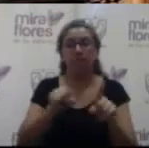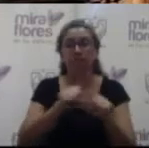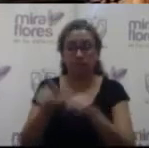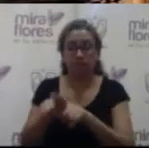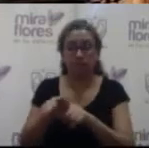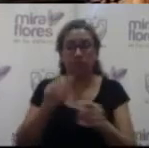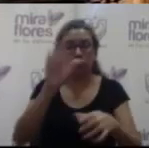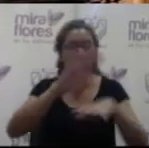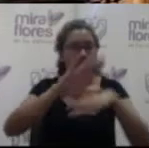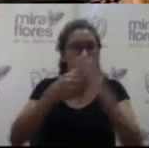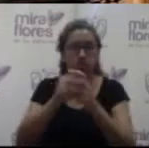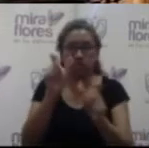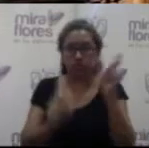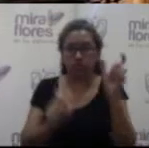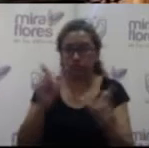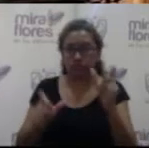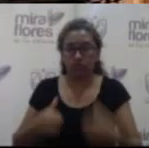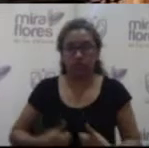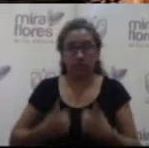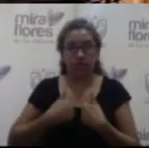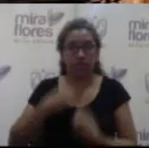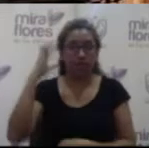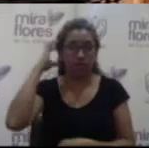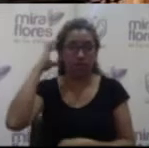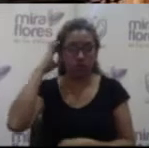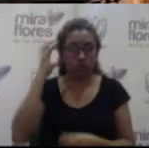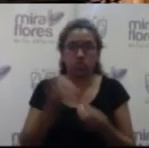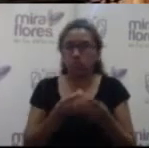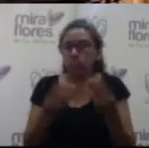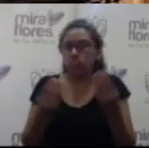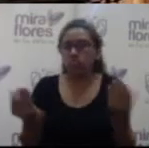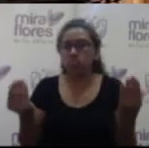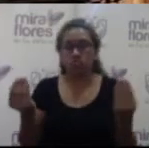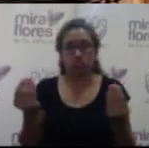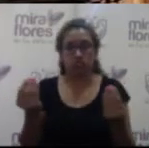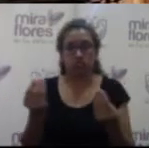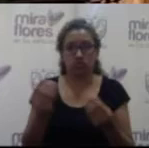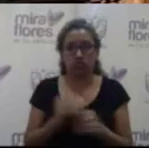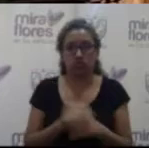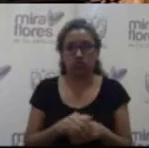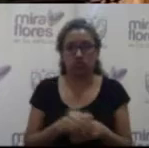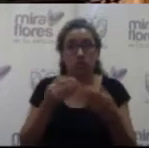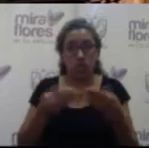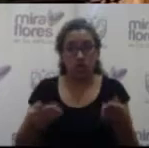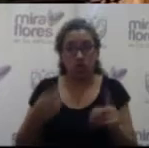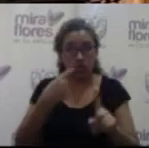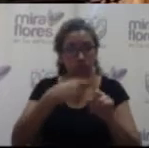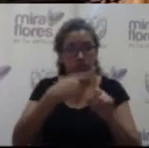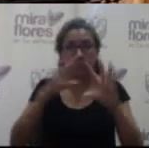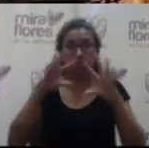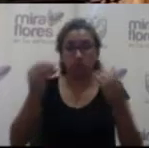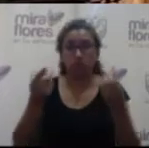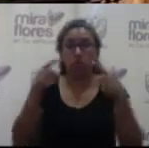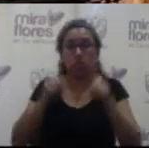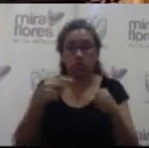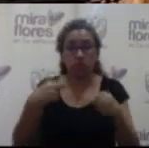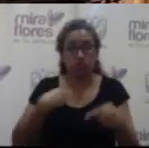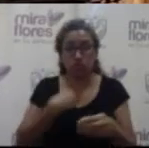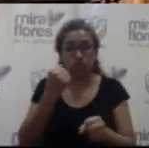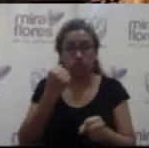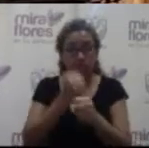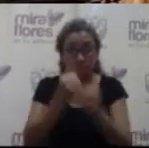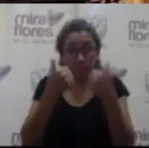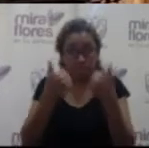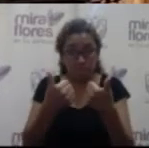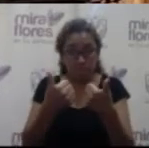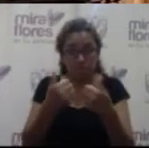los ciudadanos, a los miraflorinos, muchos beneficios porque cuando las cosas se hacen ordenadamente, el beneficio se